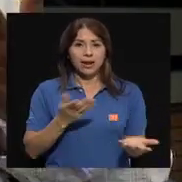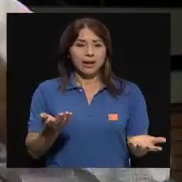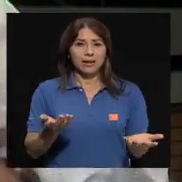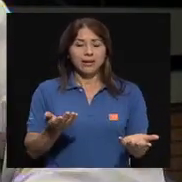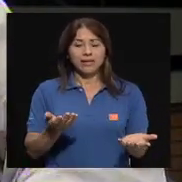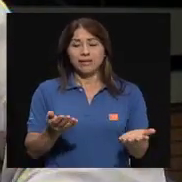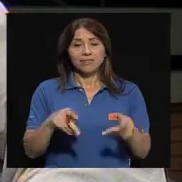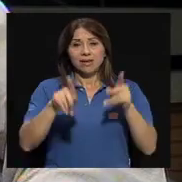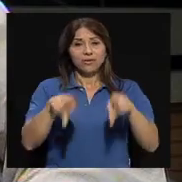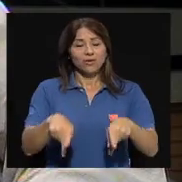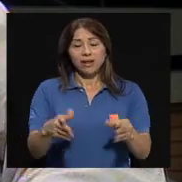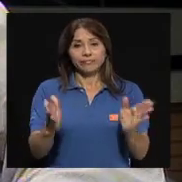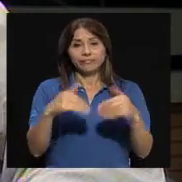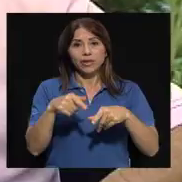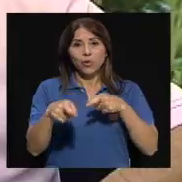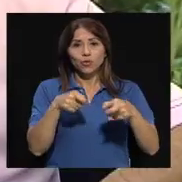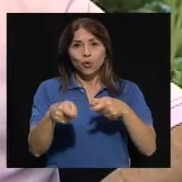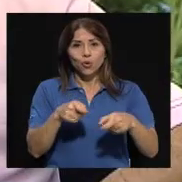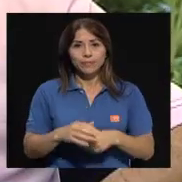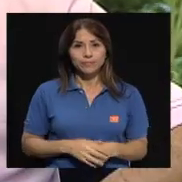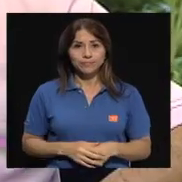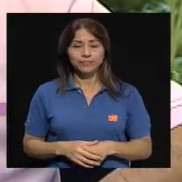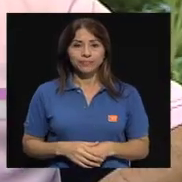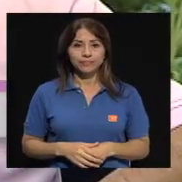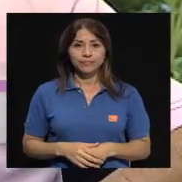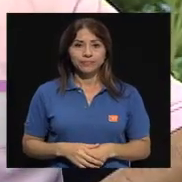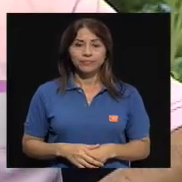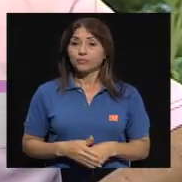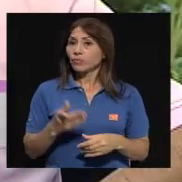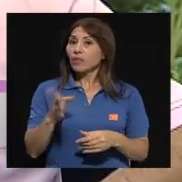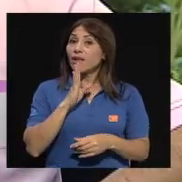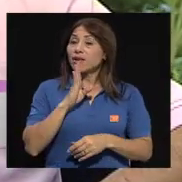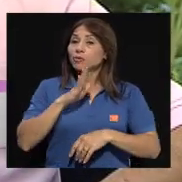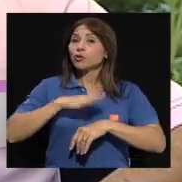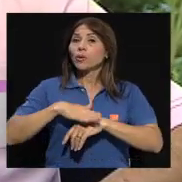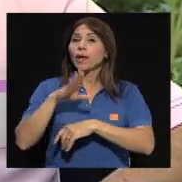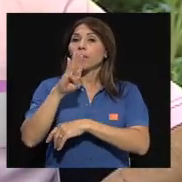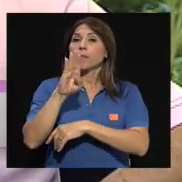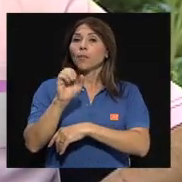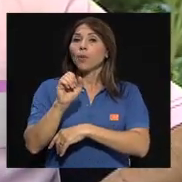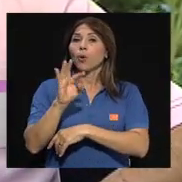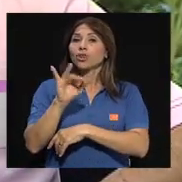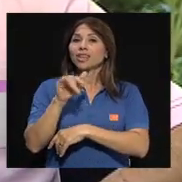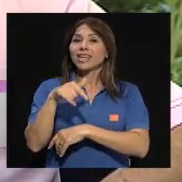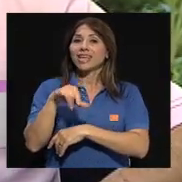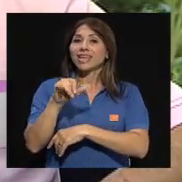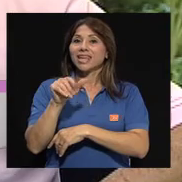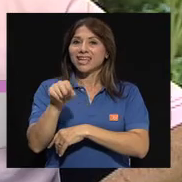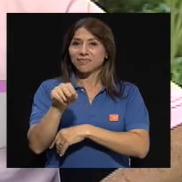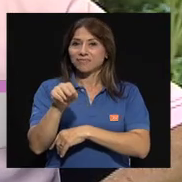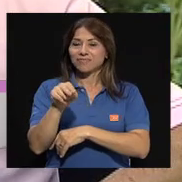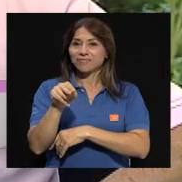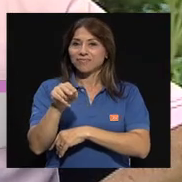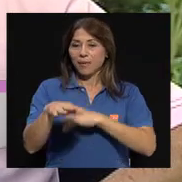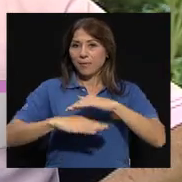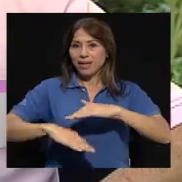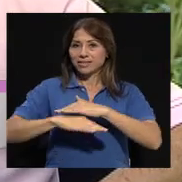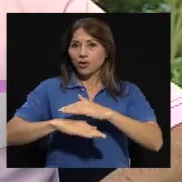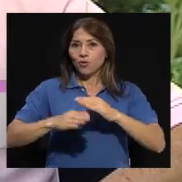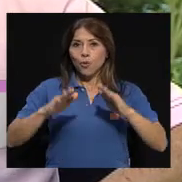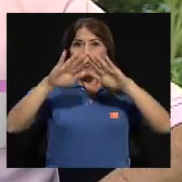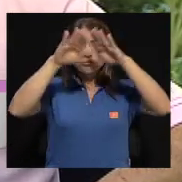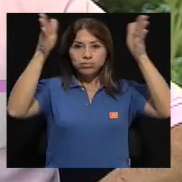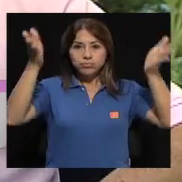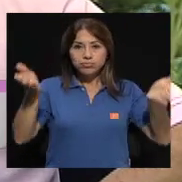descontrol, ¿verdad? Claro. Retomemos tal vez lo del botiquín básico que debemos de tener en nuestros hogares. ¿Qué sería lo